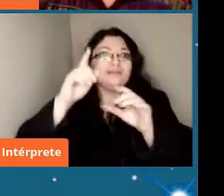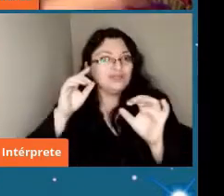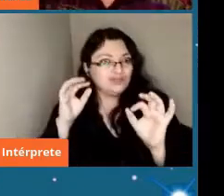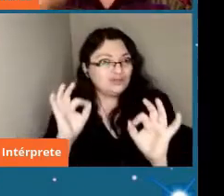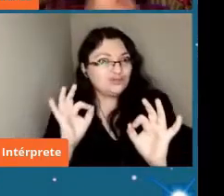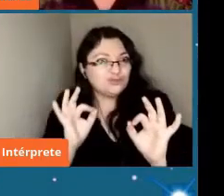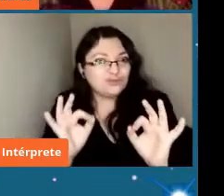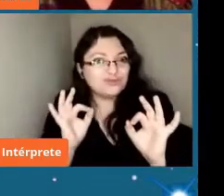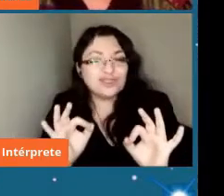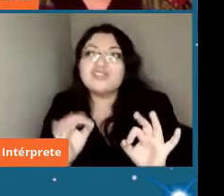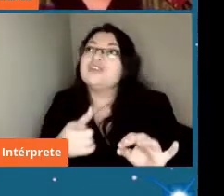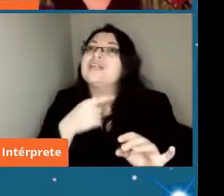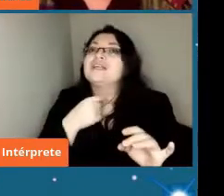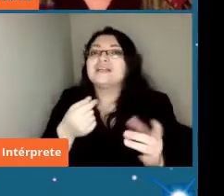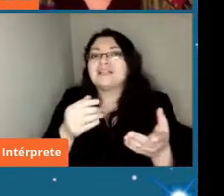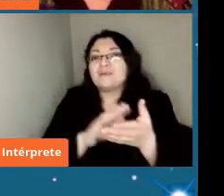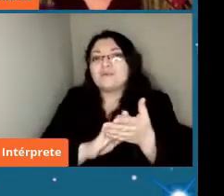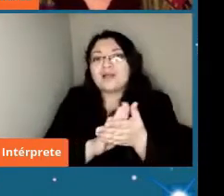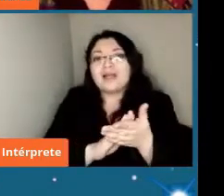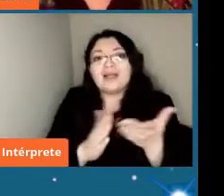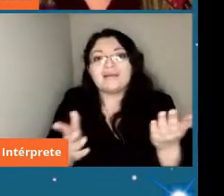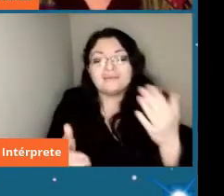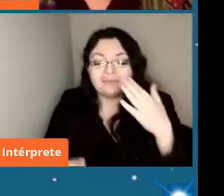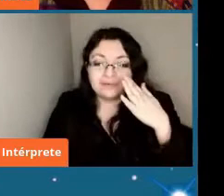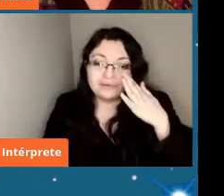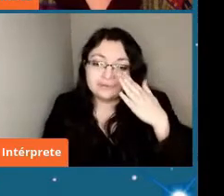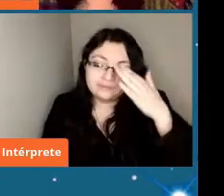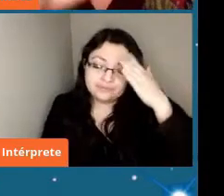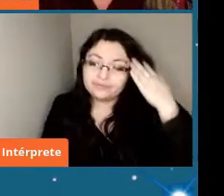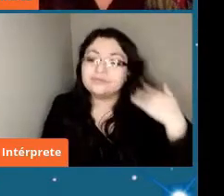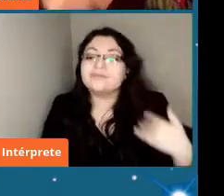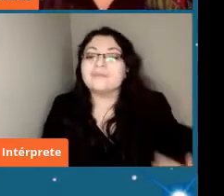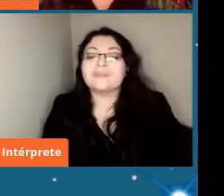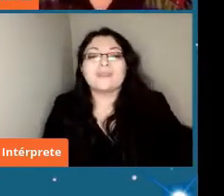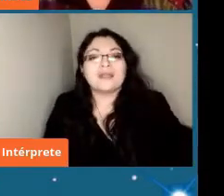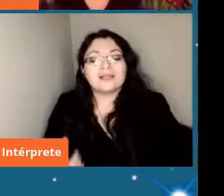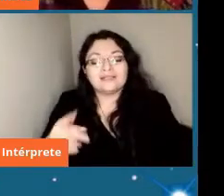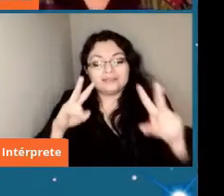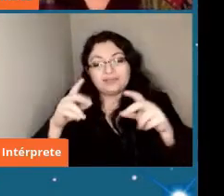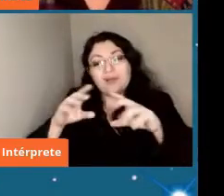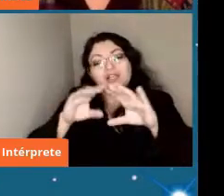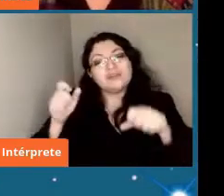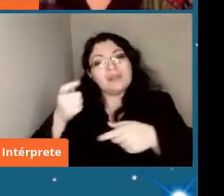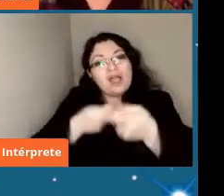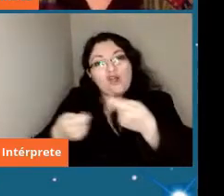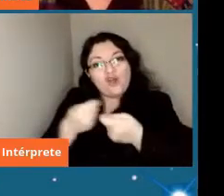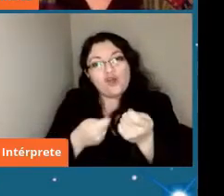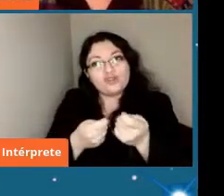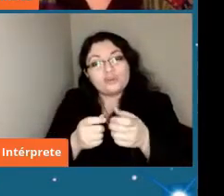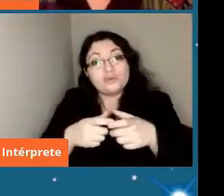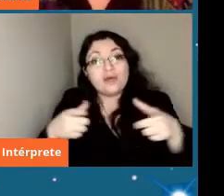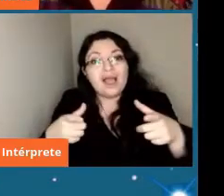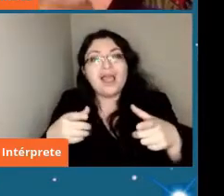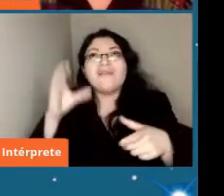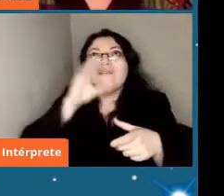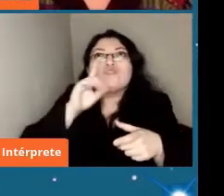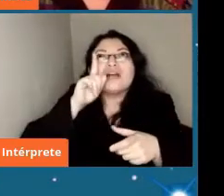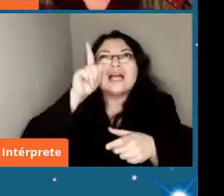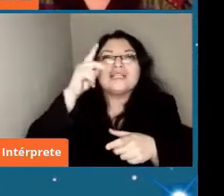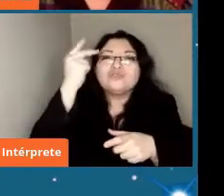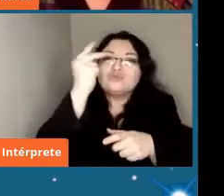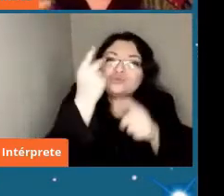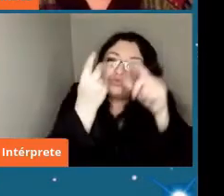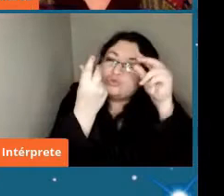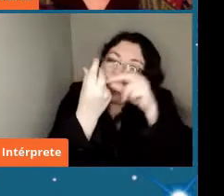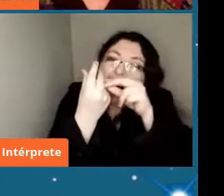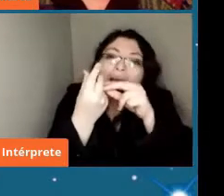ejemplo diversificar su matriz económica y va a buscar platino en algún asteroide cómo